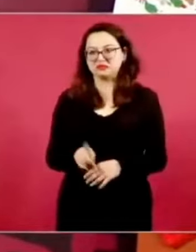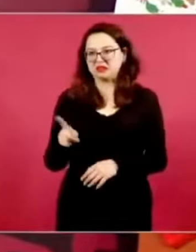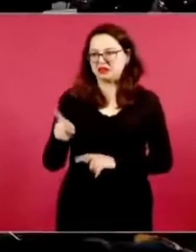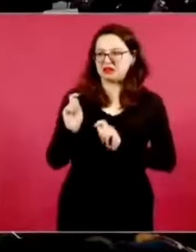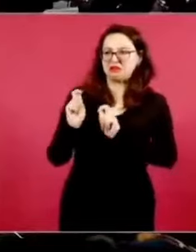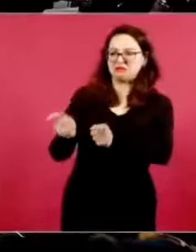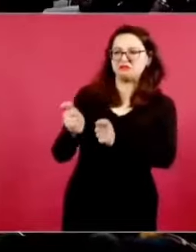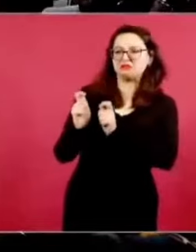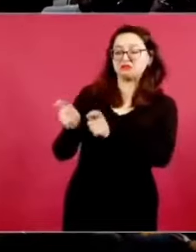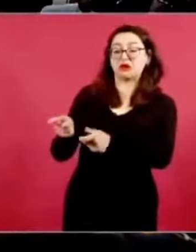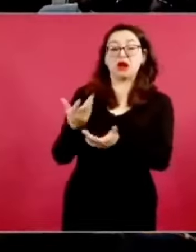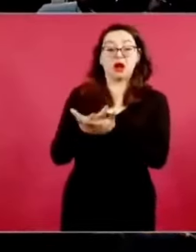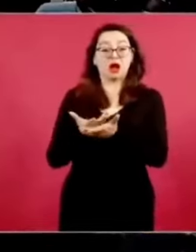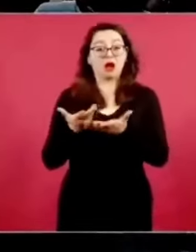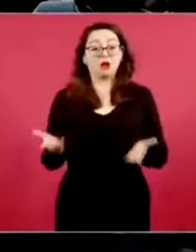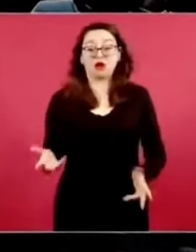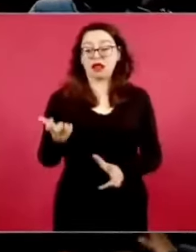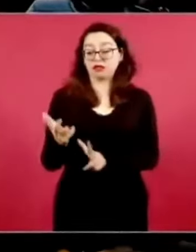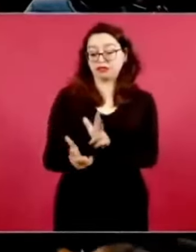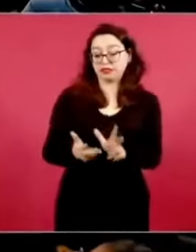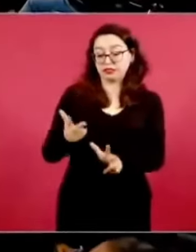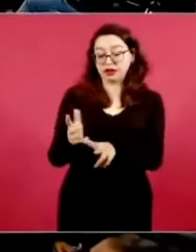construyéndolo y operándolo.